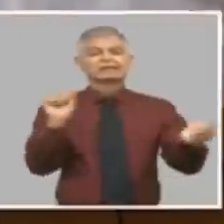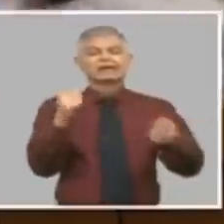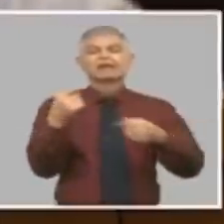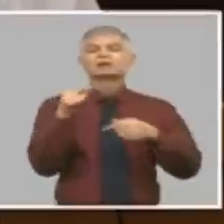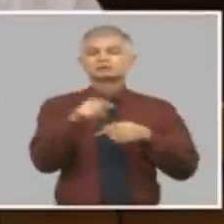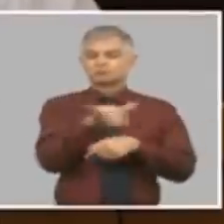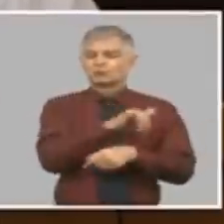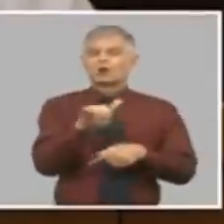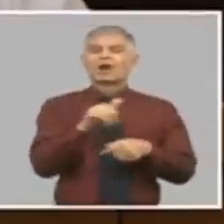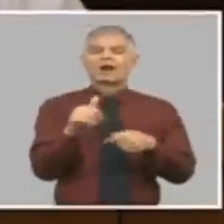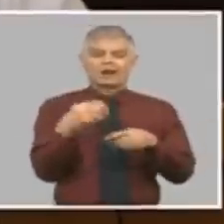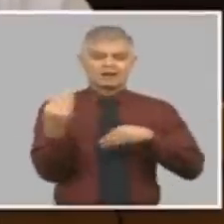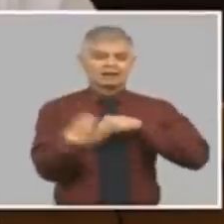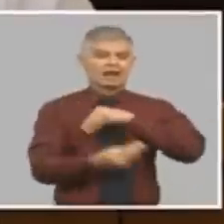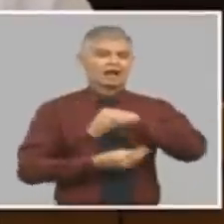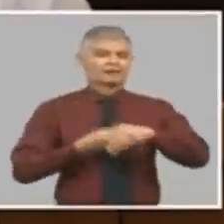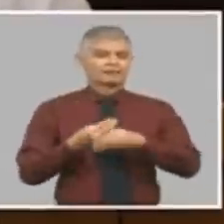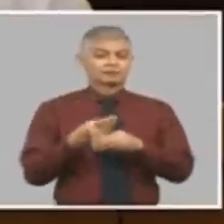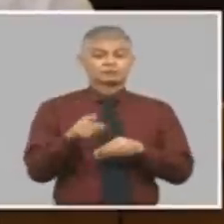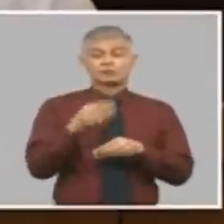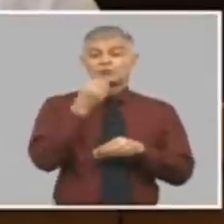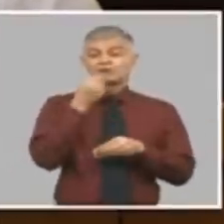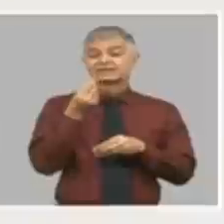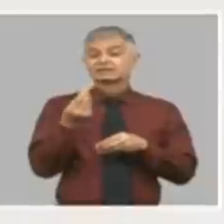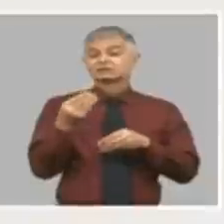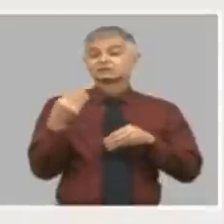tipo cambio y dejar los mismos precios minoristas actuales